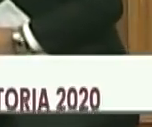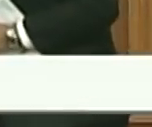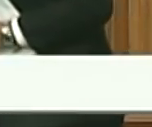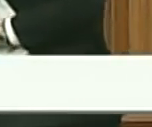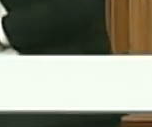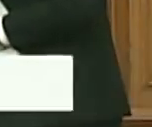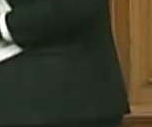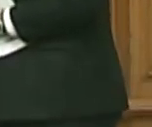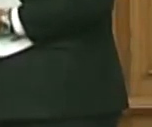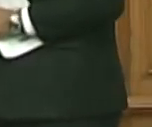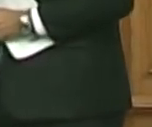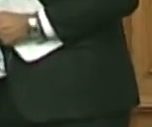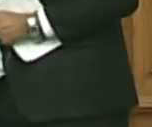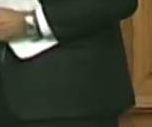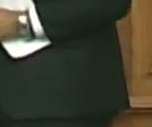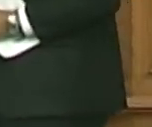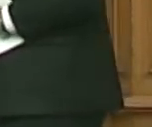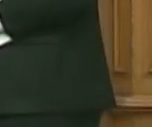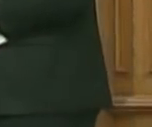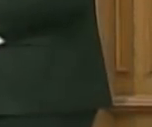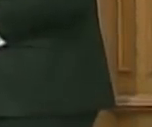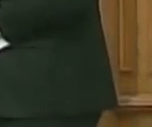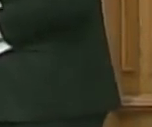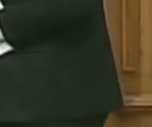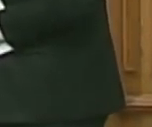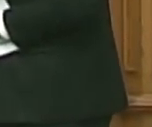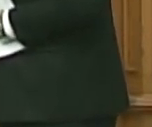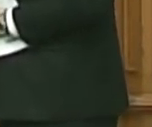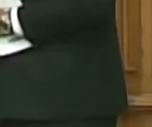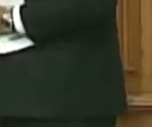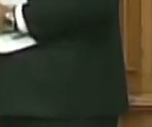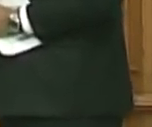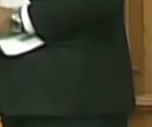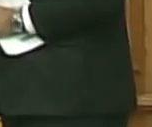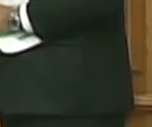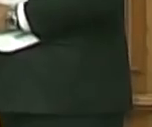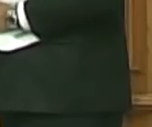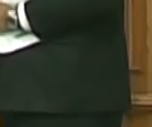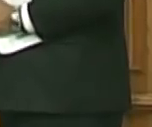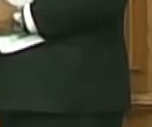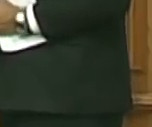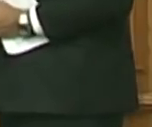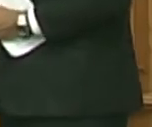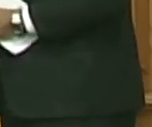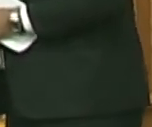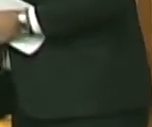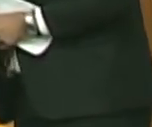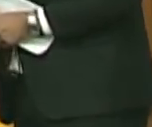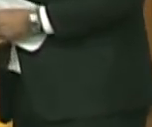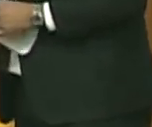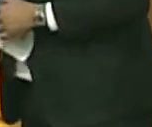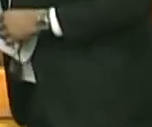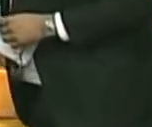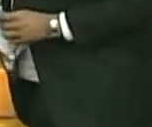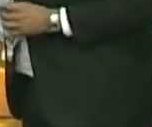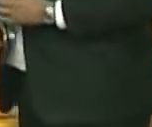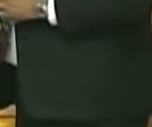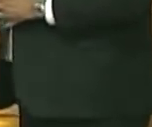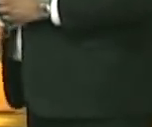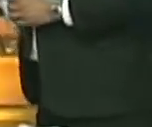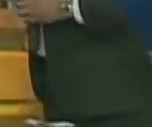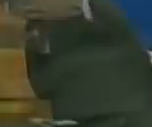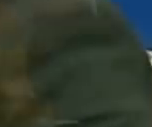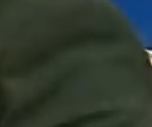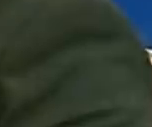alto la gesta heroica y victoriosa del padre de la patria, Simón Bolívar y su ejército libertador. 200 años del